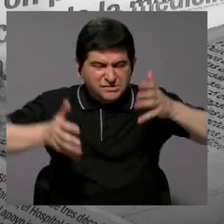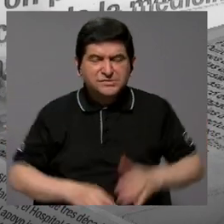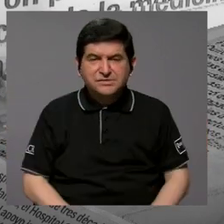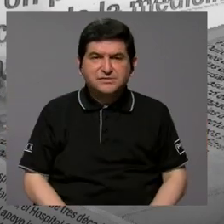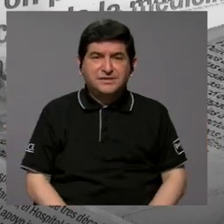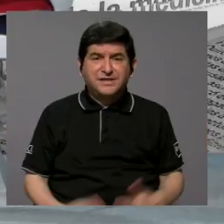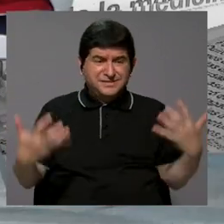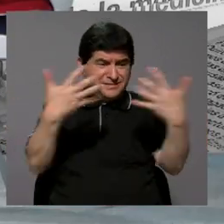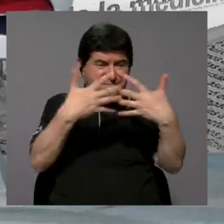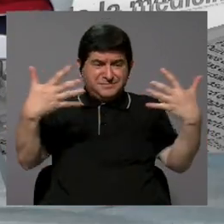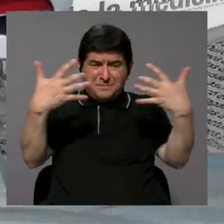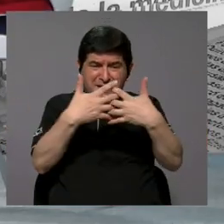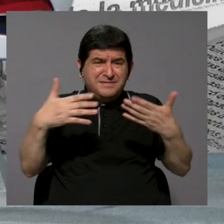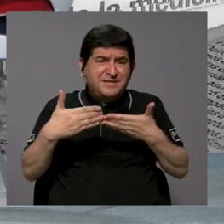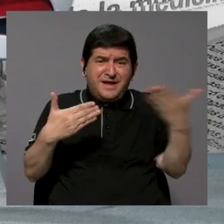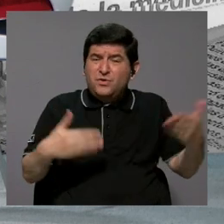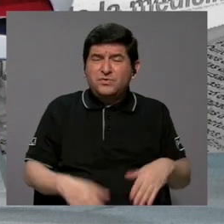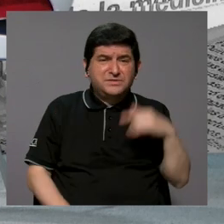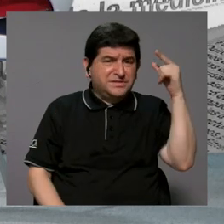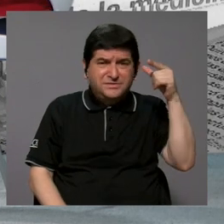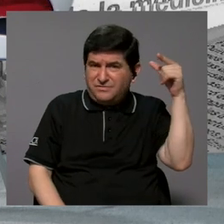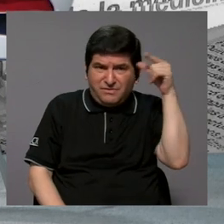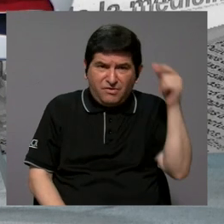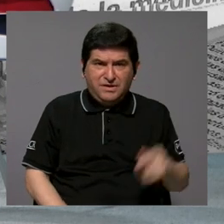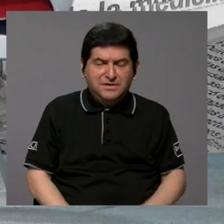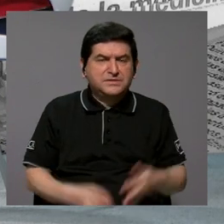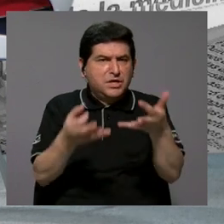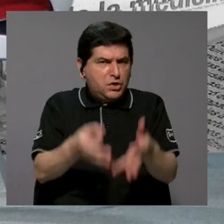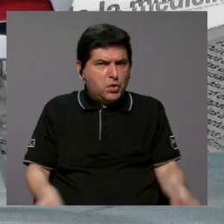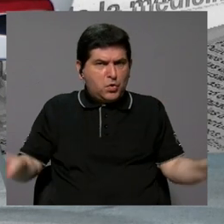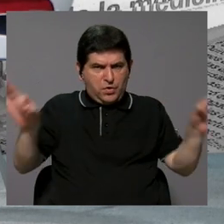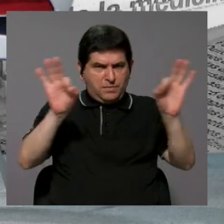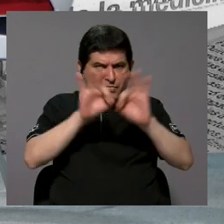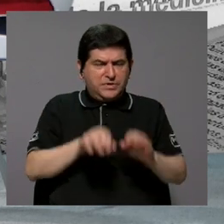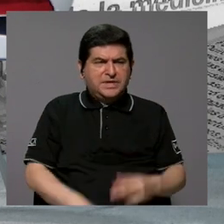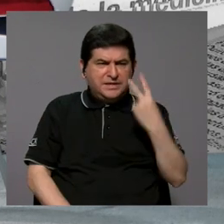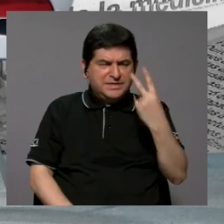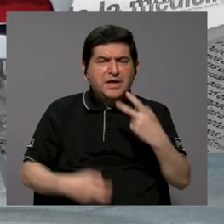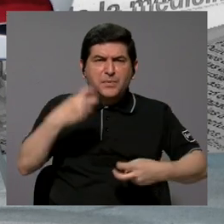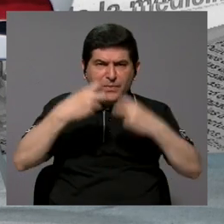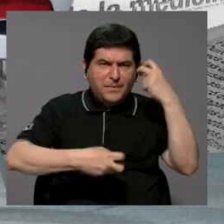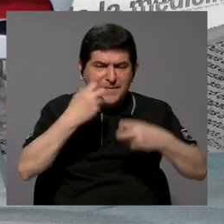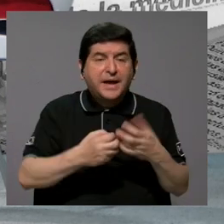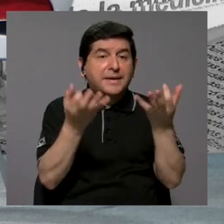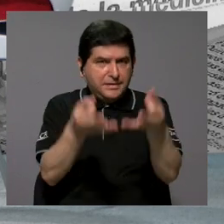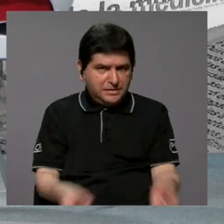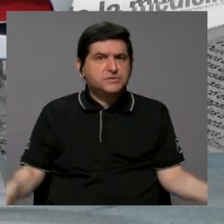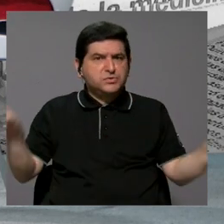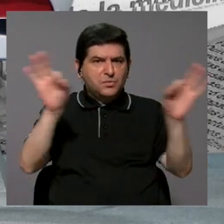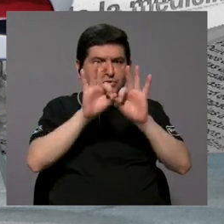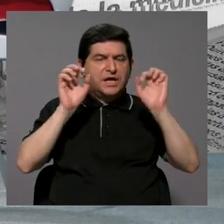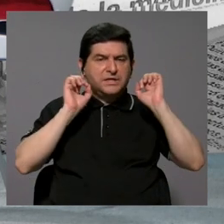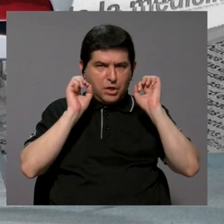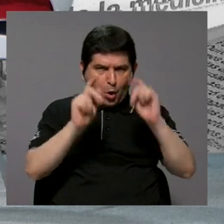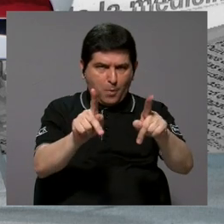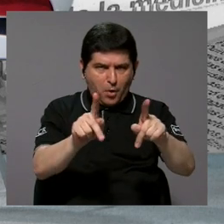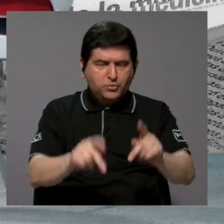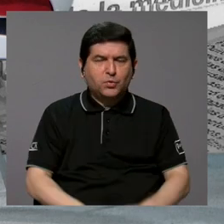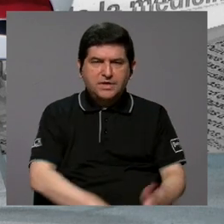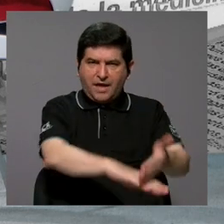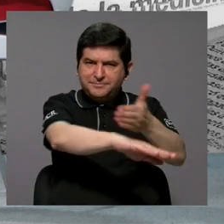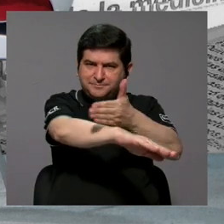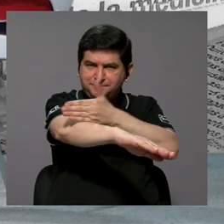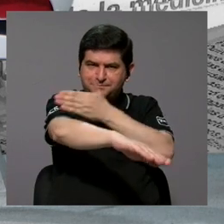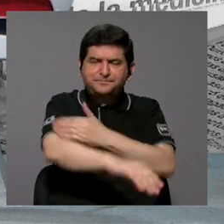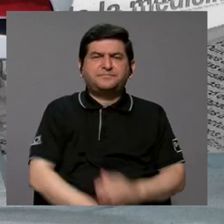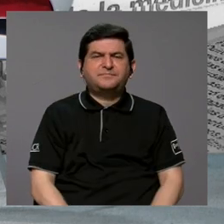sin sentido, ¿verdad? Entonces, lo importante es que se detecte un problema y eso es lo importante, es una oportunidad que hay que mejorar.